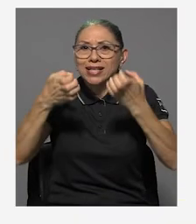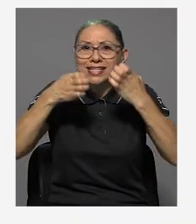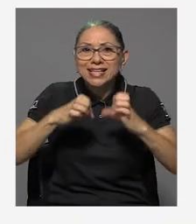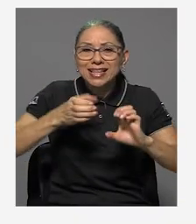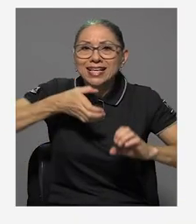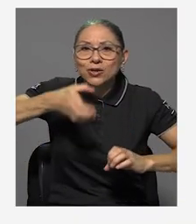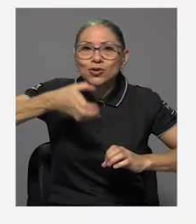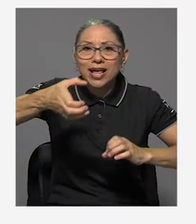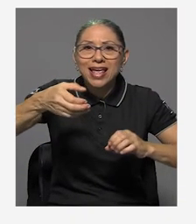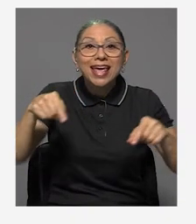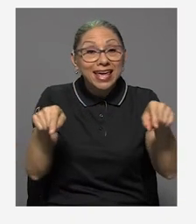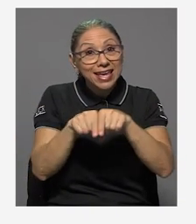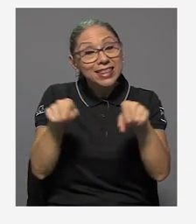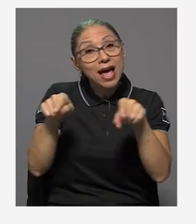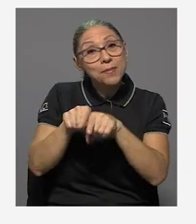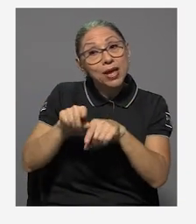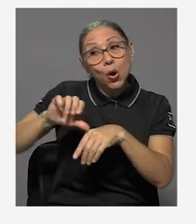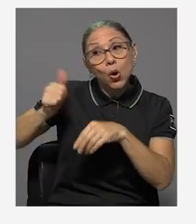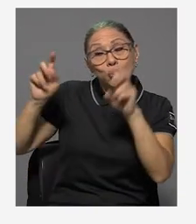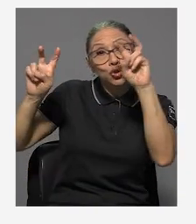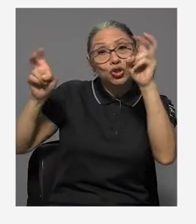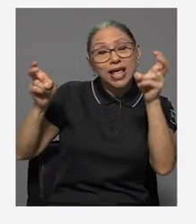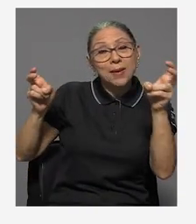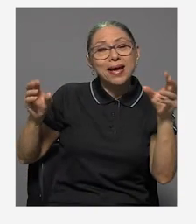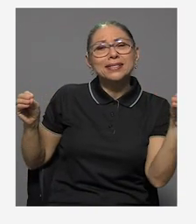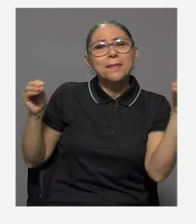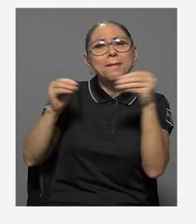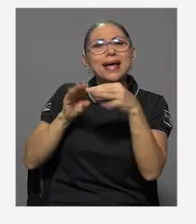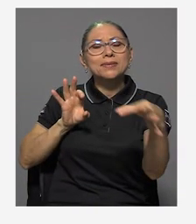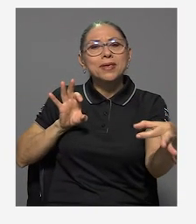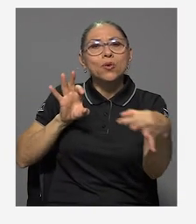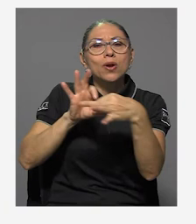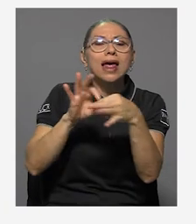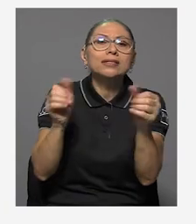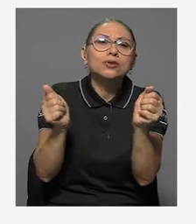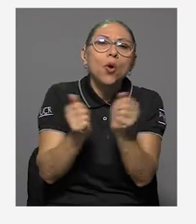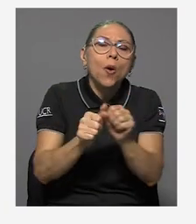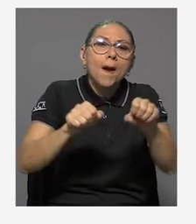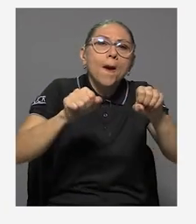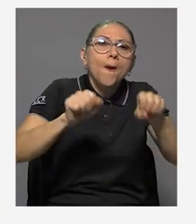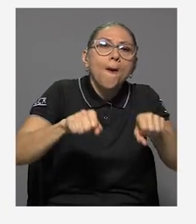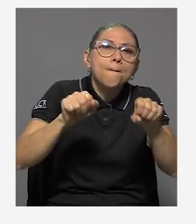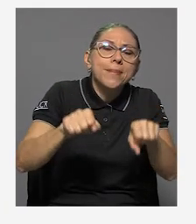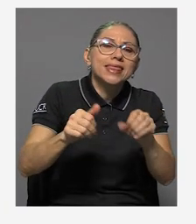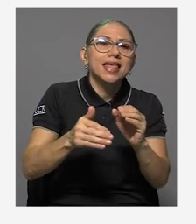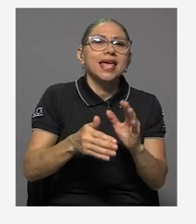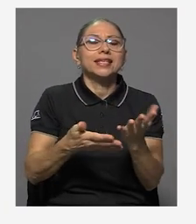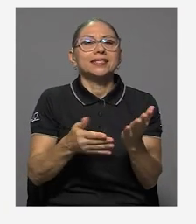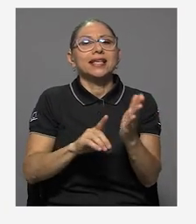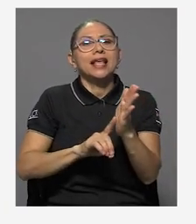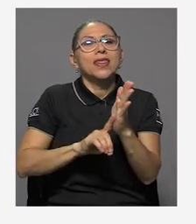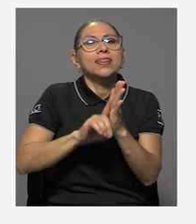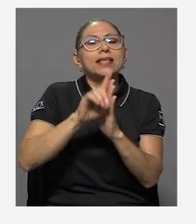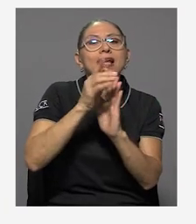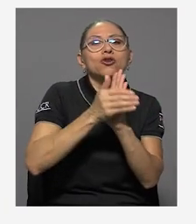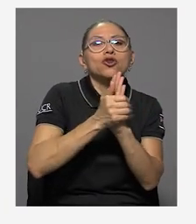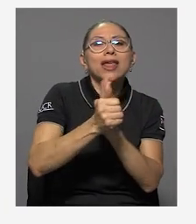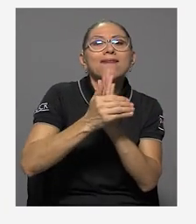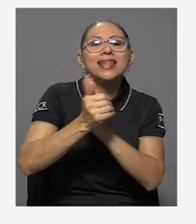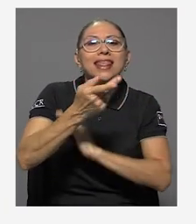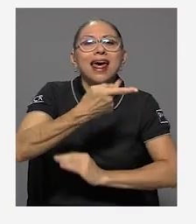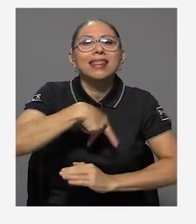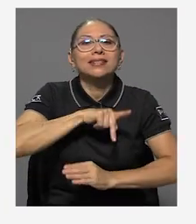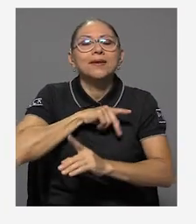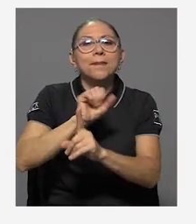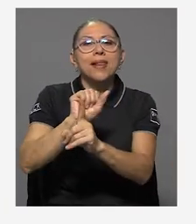pero también desarrollamos otros temas vinculados más con lo que es las competencias, el desarrollo de habilidades blandas,